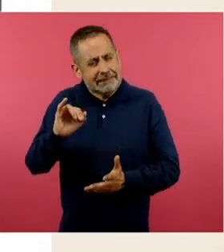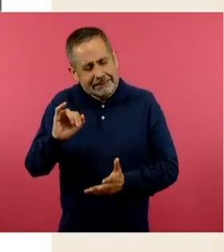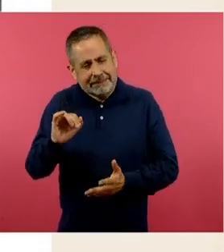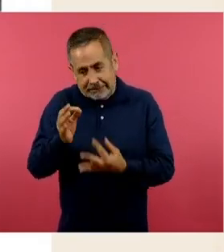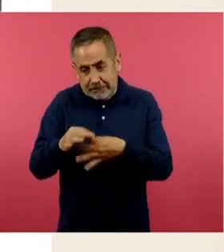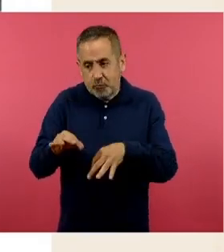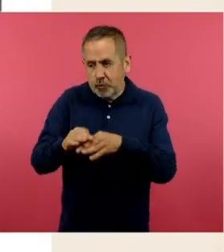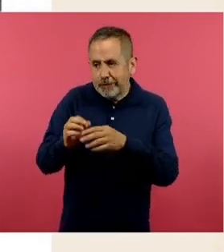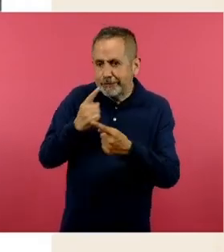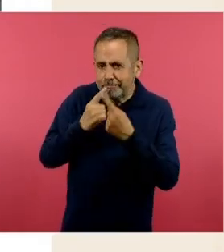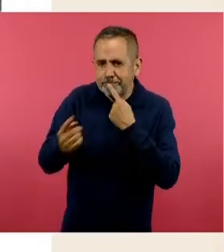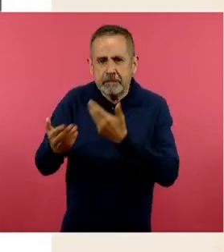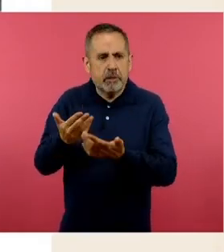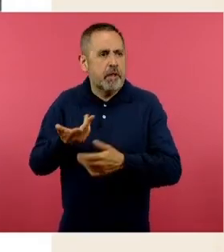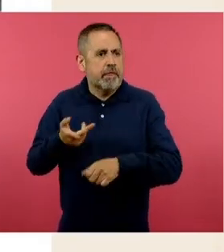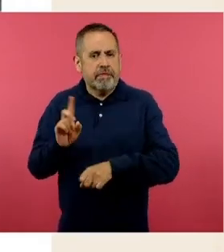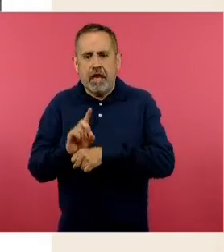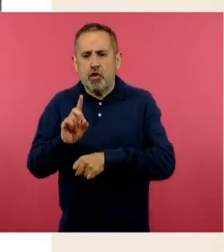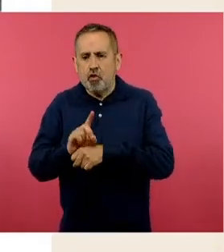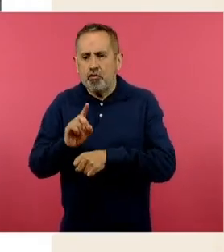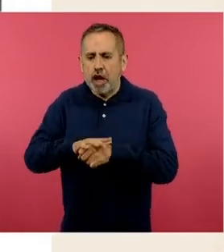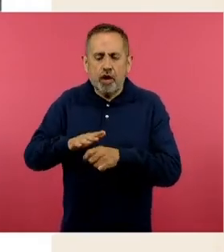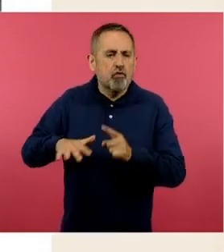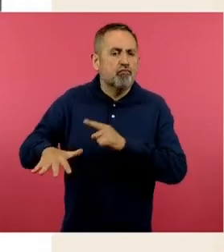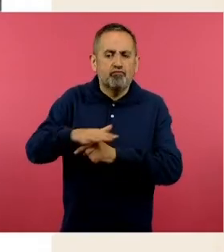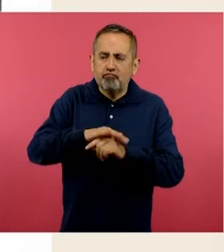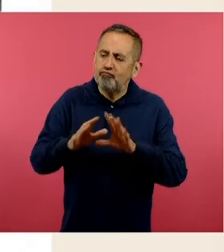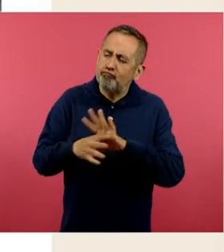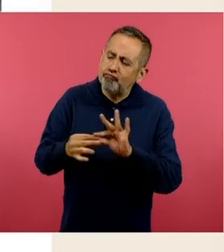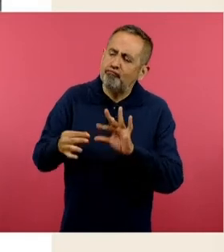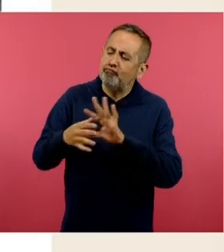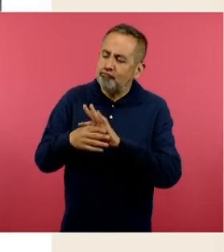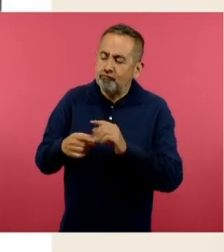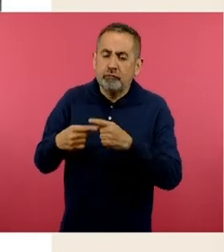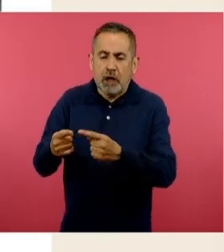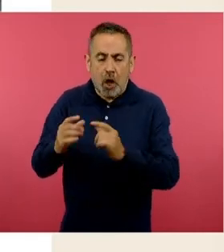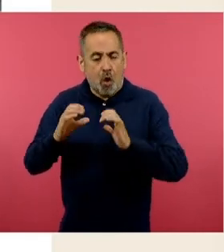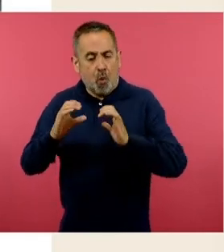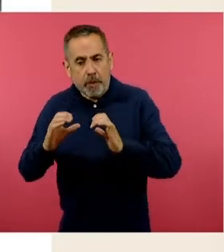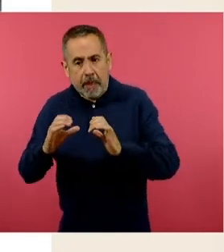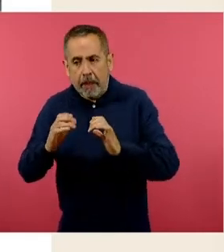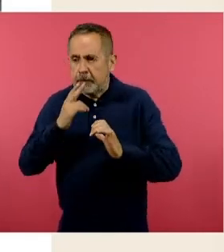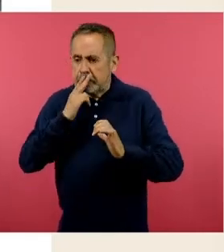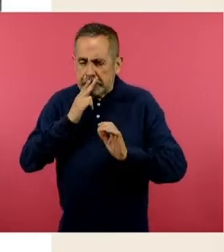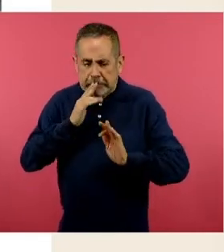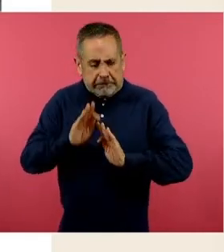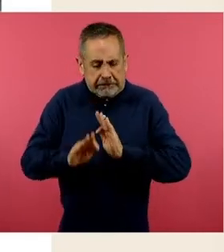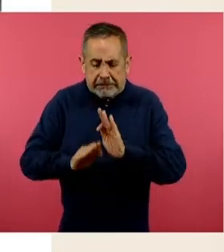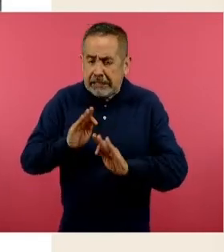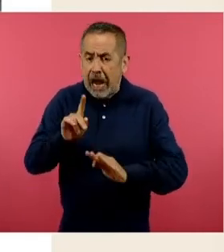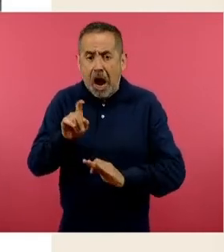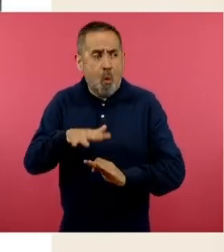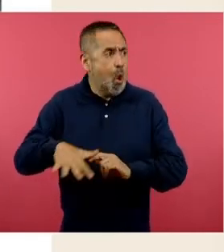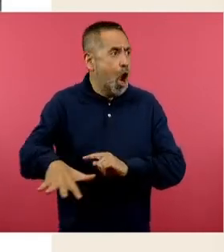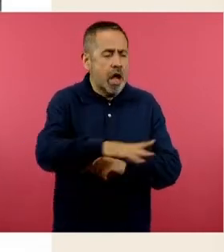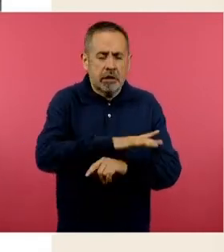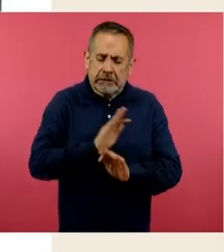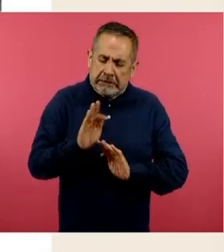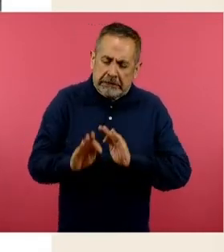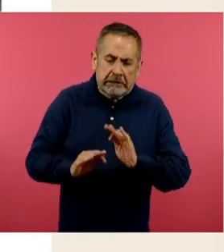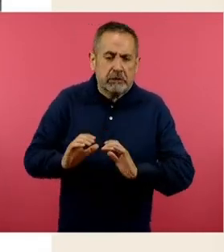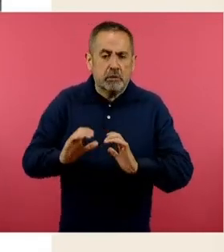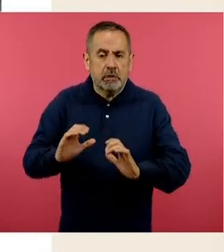nuestra actividad cotidiana, fomentamos la siguiente parte, no sólo es cuidarlo, hay que preservarlo y también disminuir,